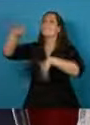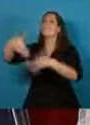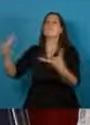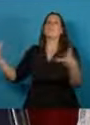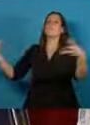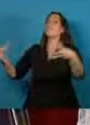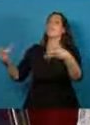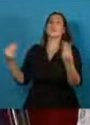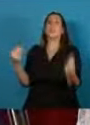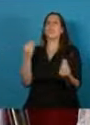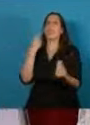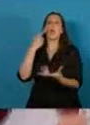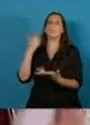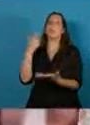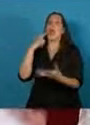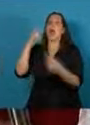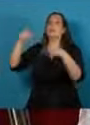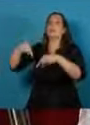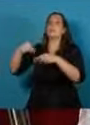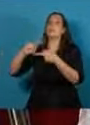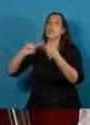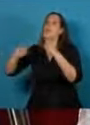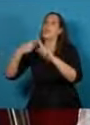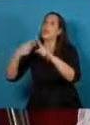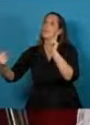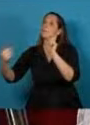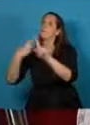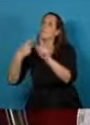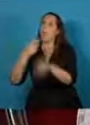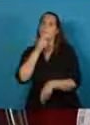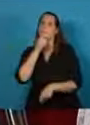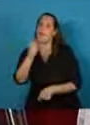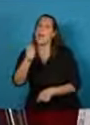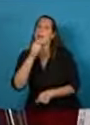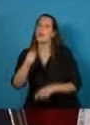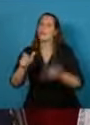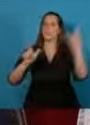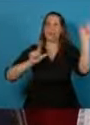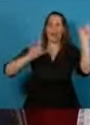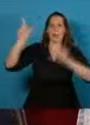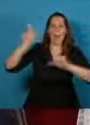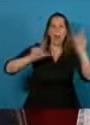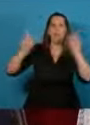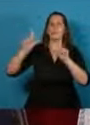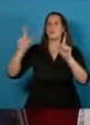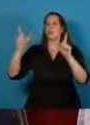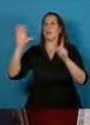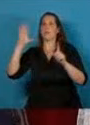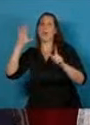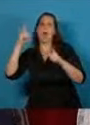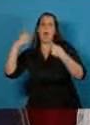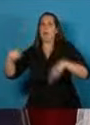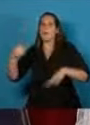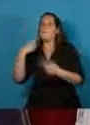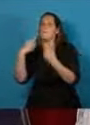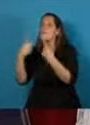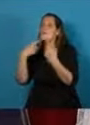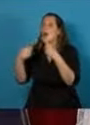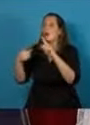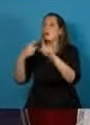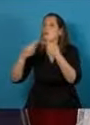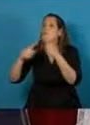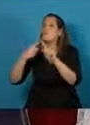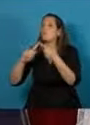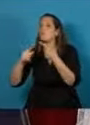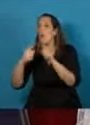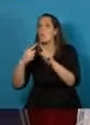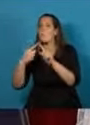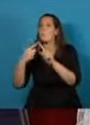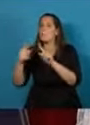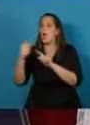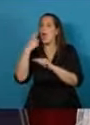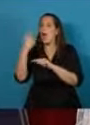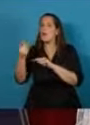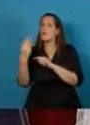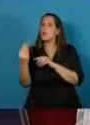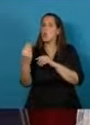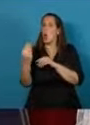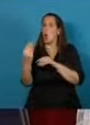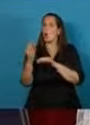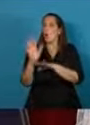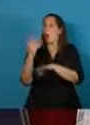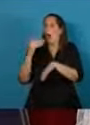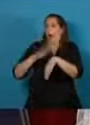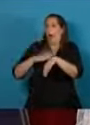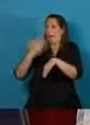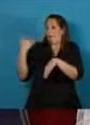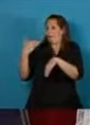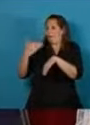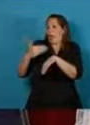en nuestra relación con los medios periodísticos a través de la reformulación en lo que ha sido hasta hoy el manejo de la pauta publicitaria del